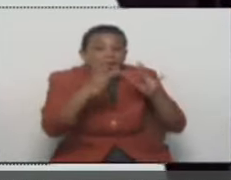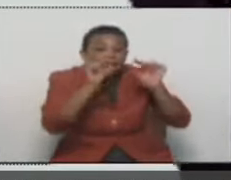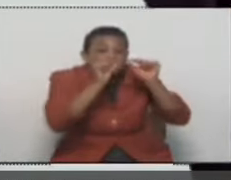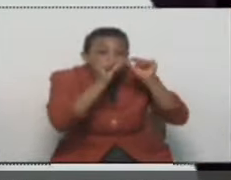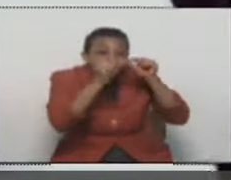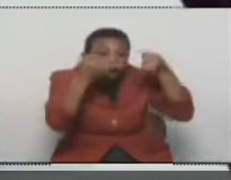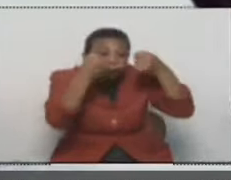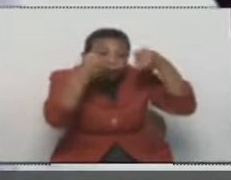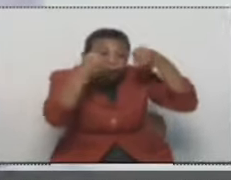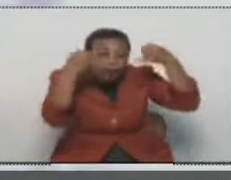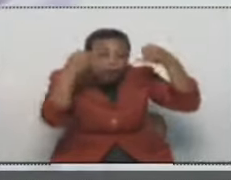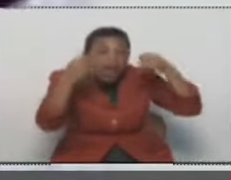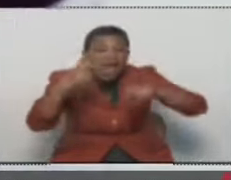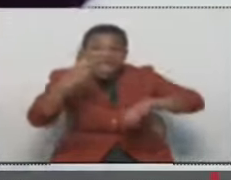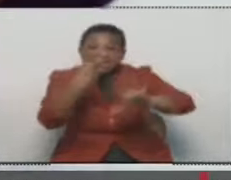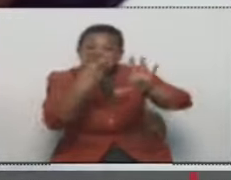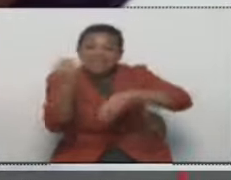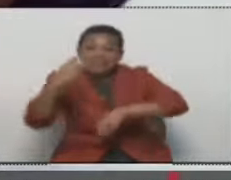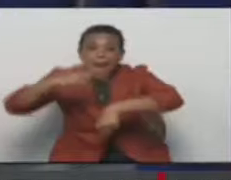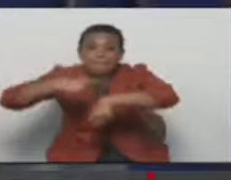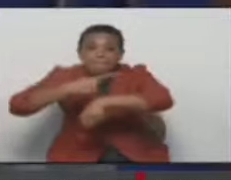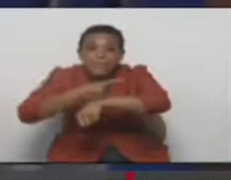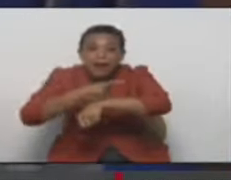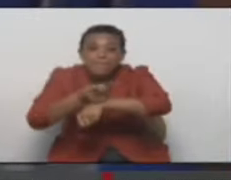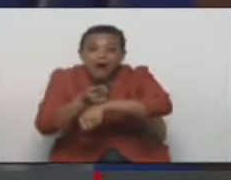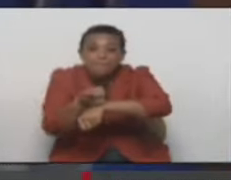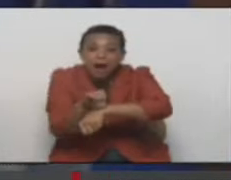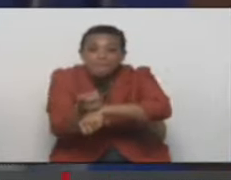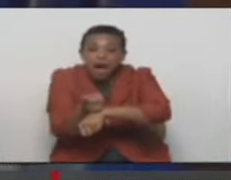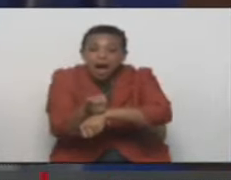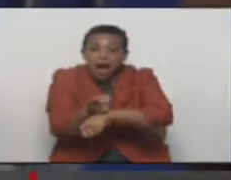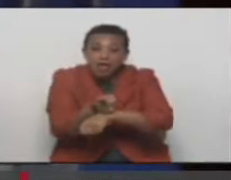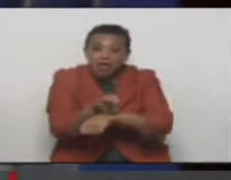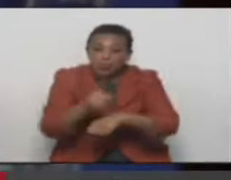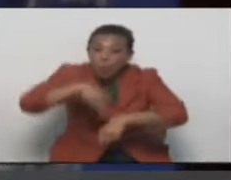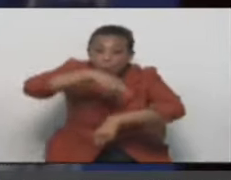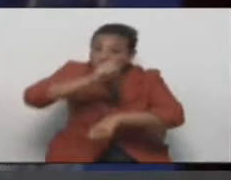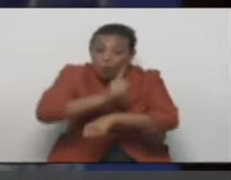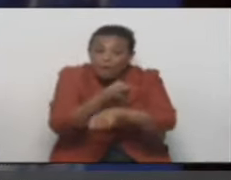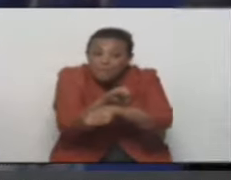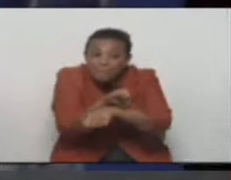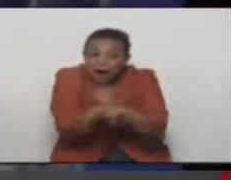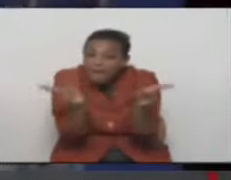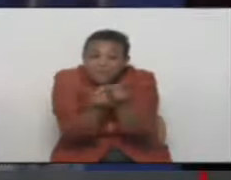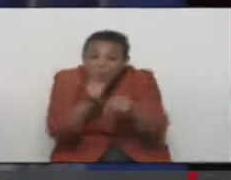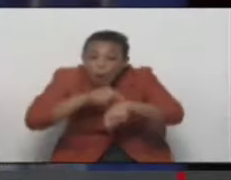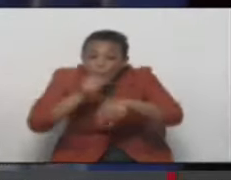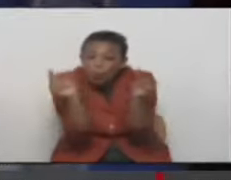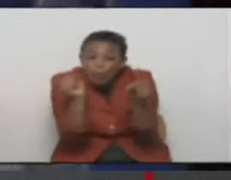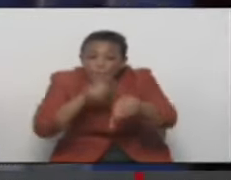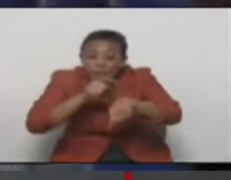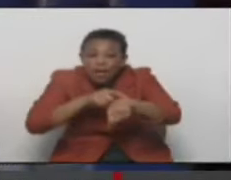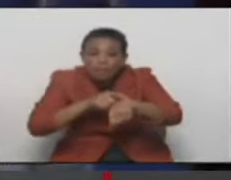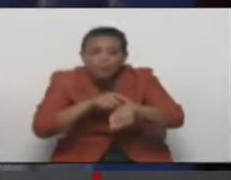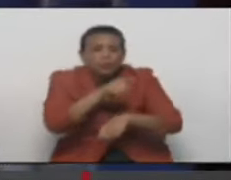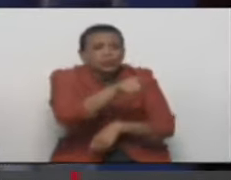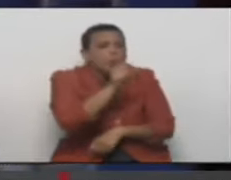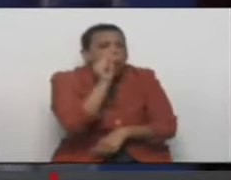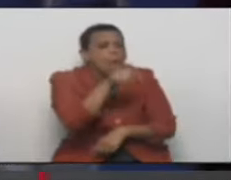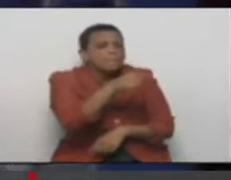de fibra óptica en 30 minutos. Carlos Acevedo, que es el campeón nacional. ¿Acevedo, dónde eres tú, Acevedo?